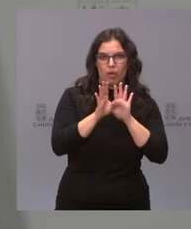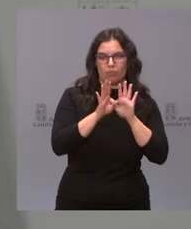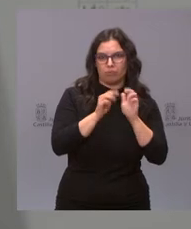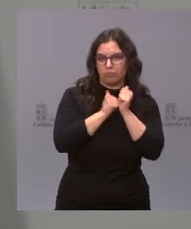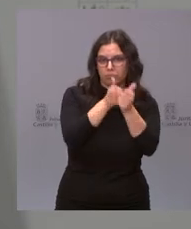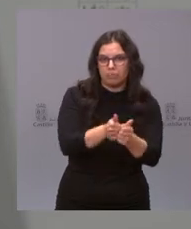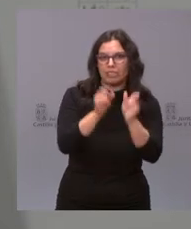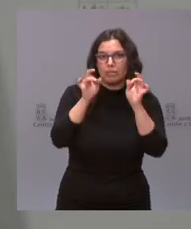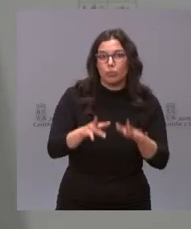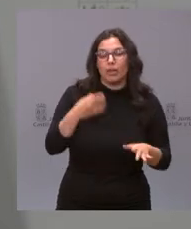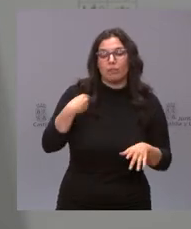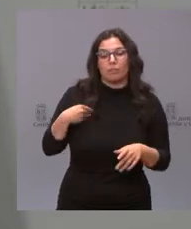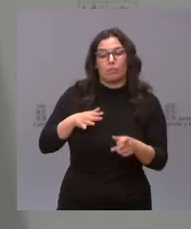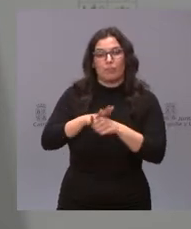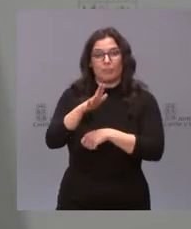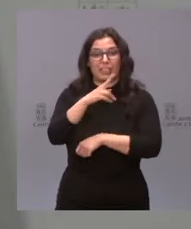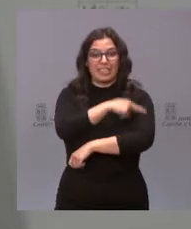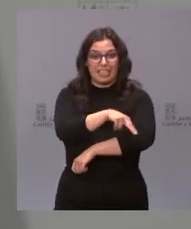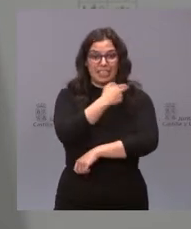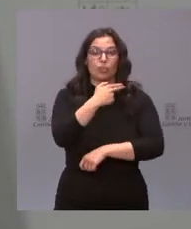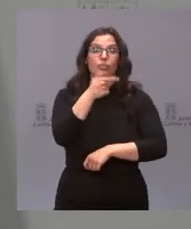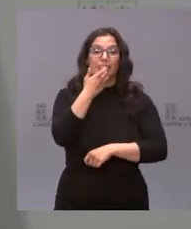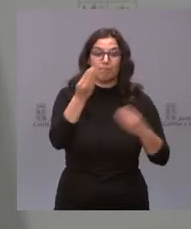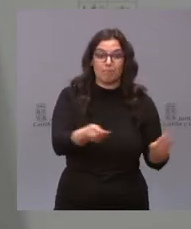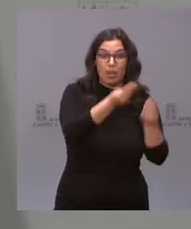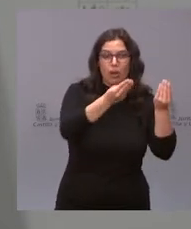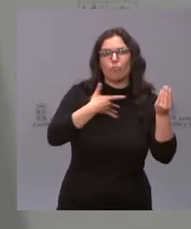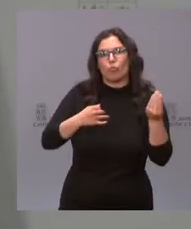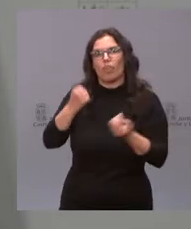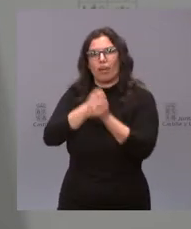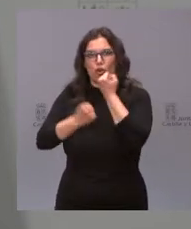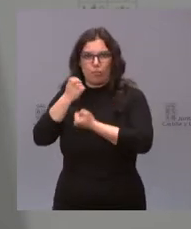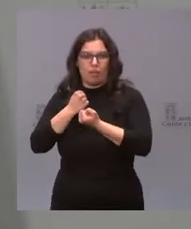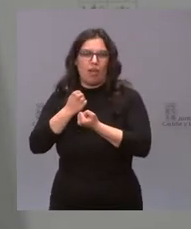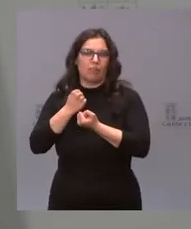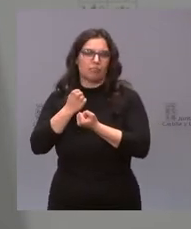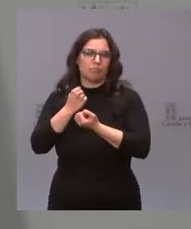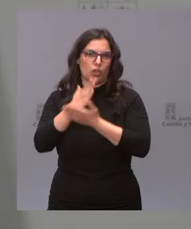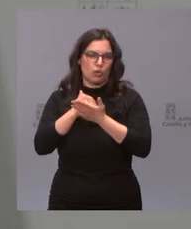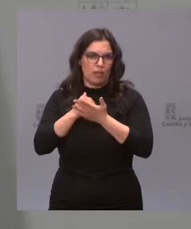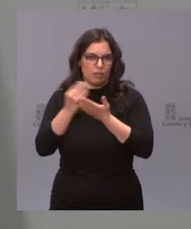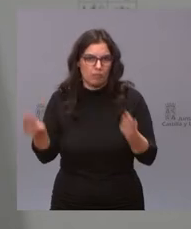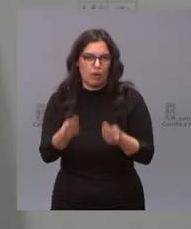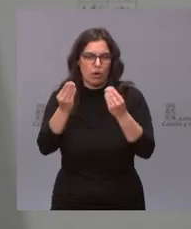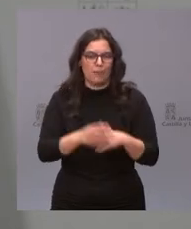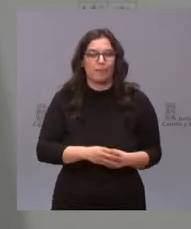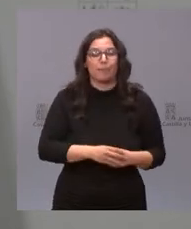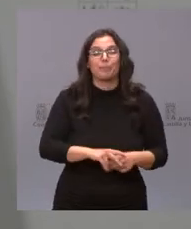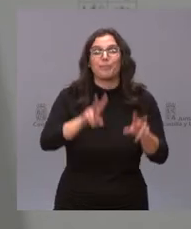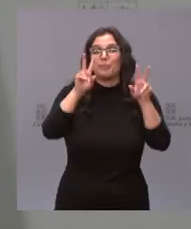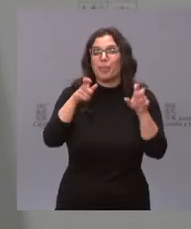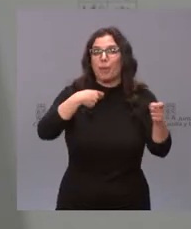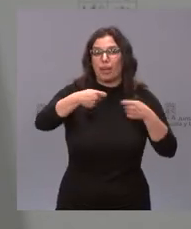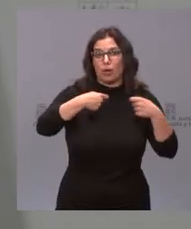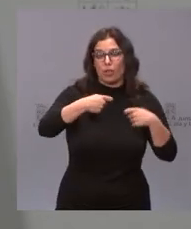podemos reactivar económicamente nuestra comunidad autónoma. respecto de la negociación